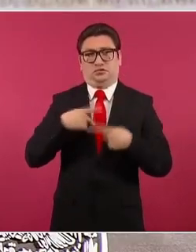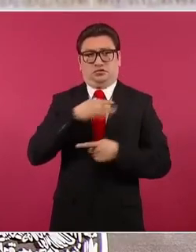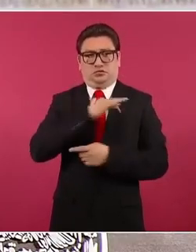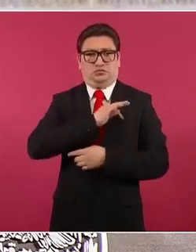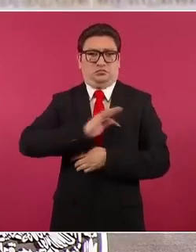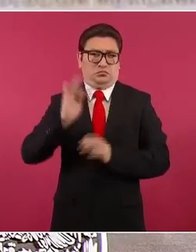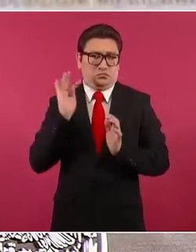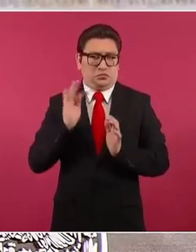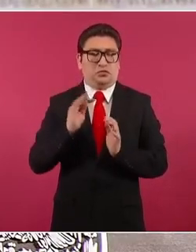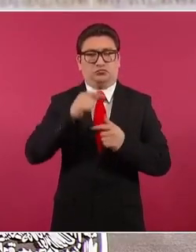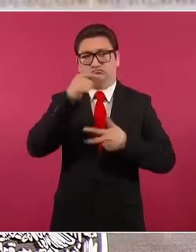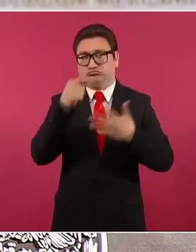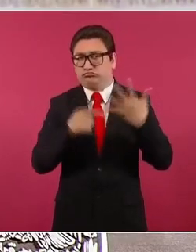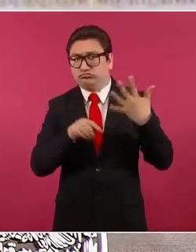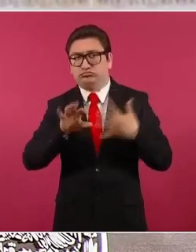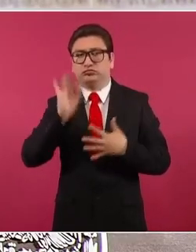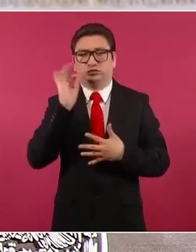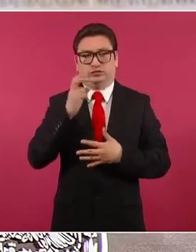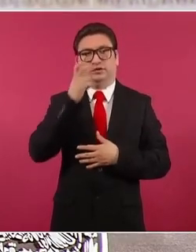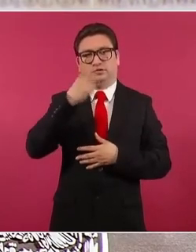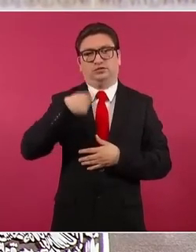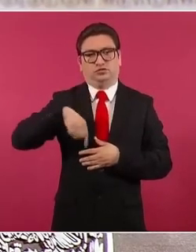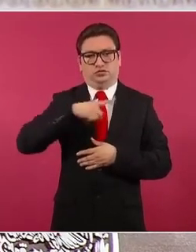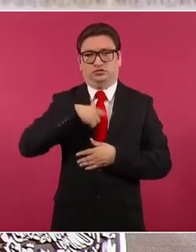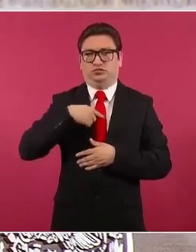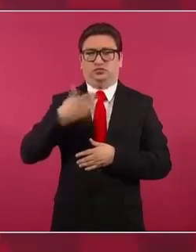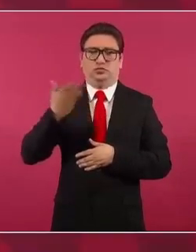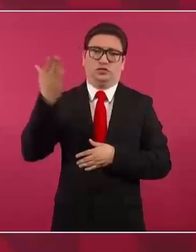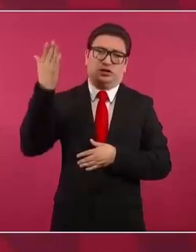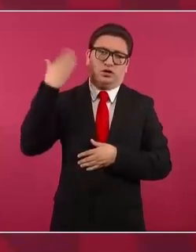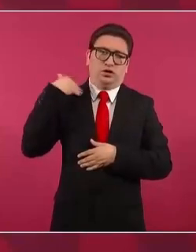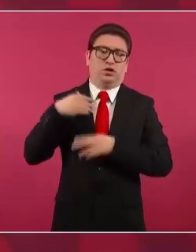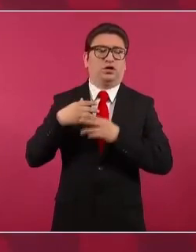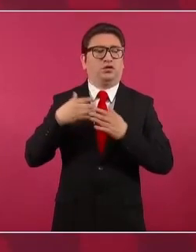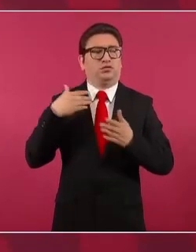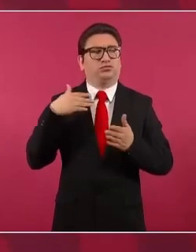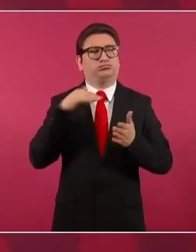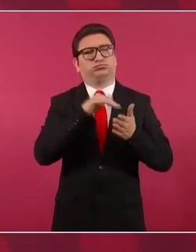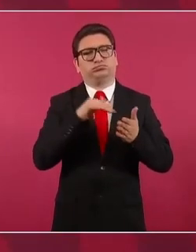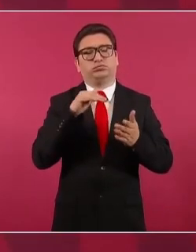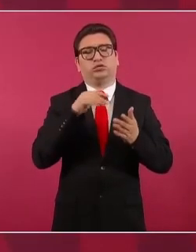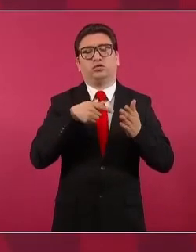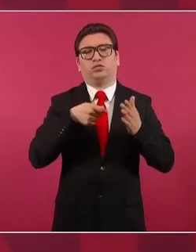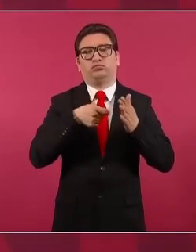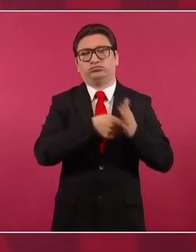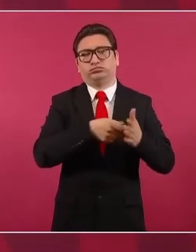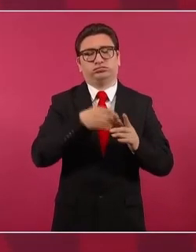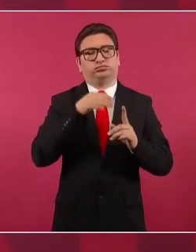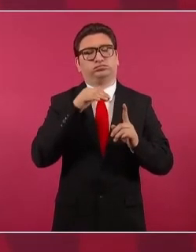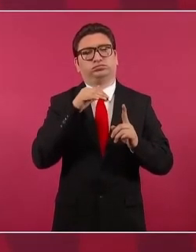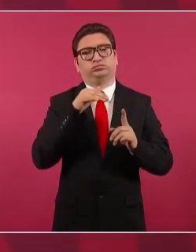alternativas. Y hemos venido insistiendo en que te apoye